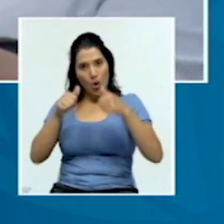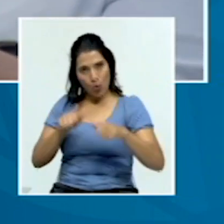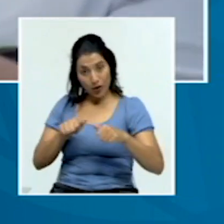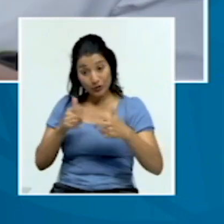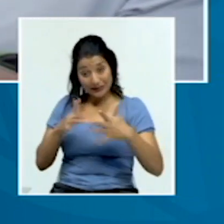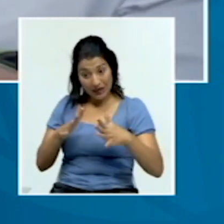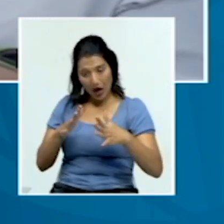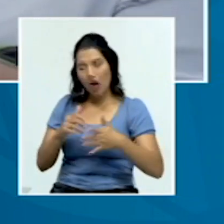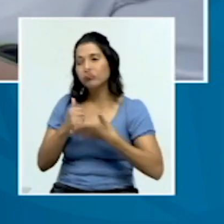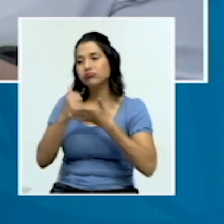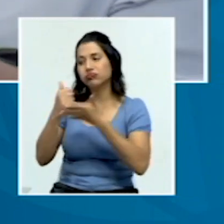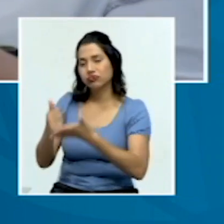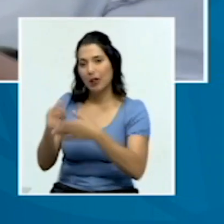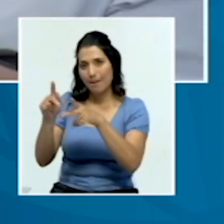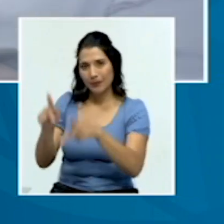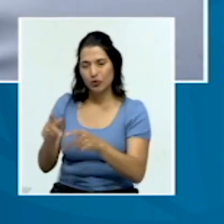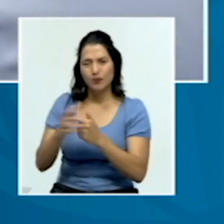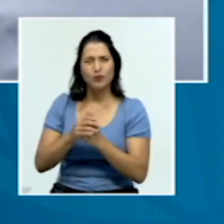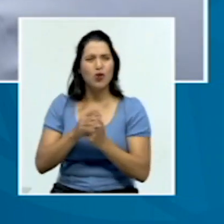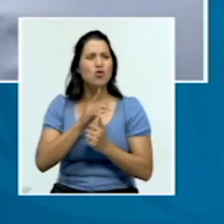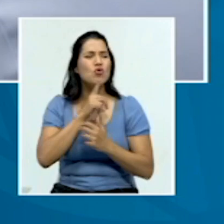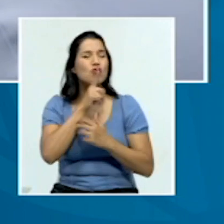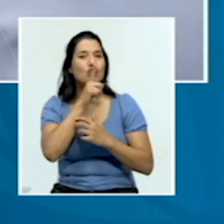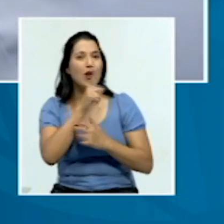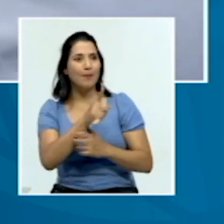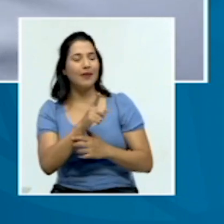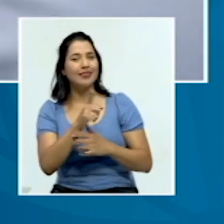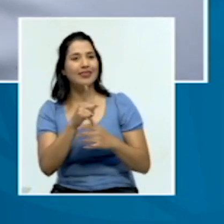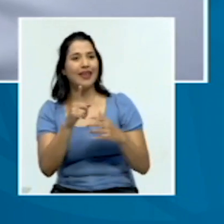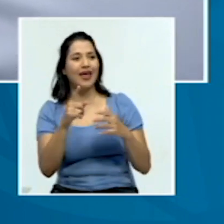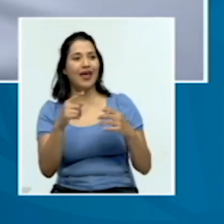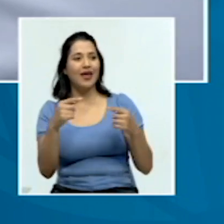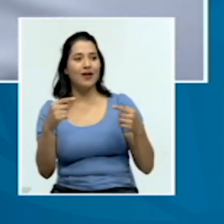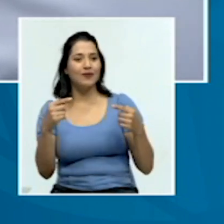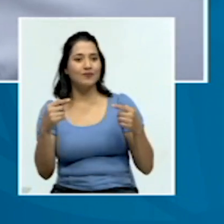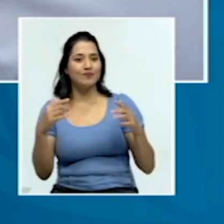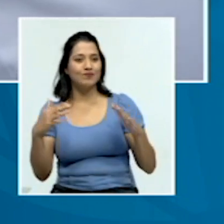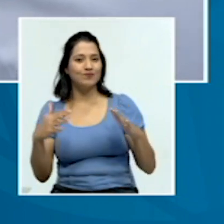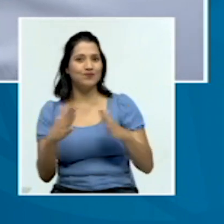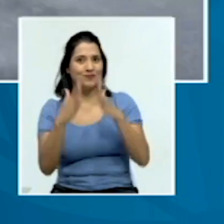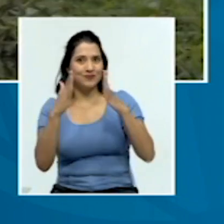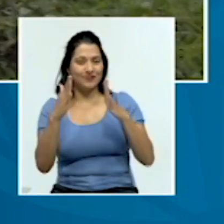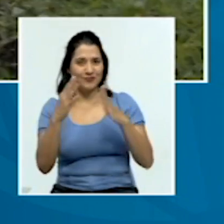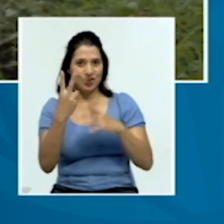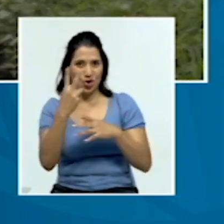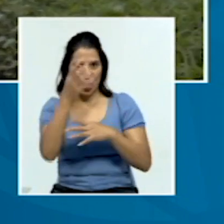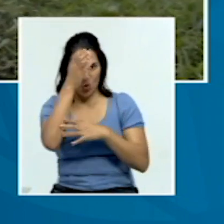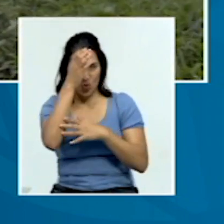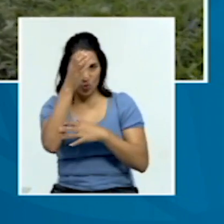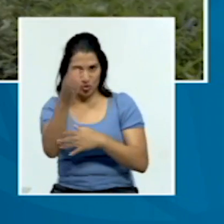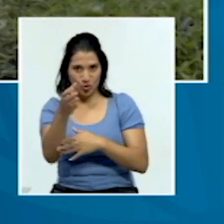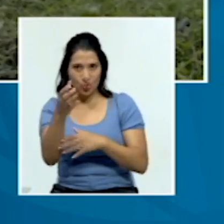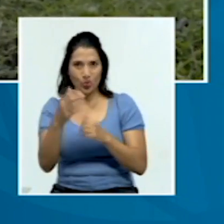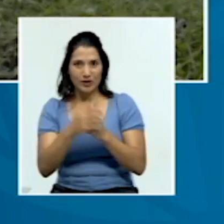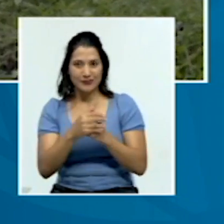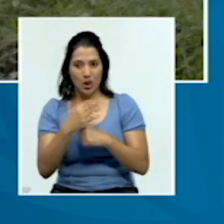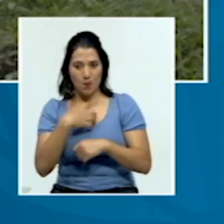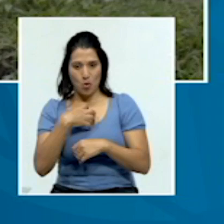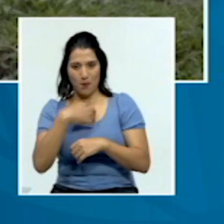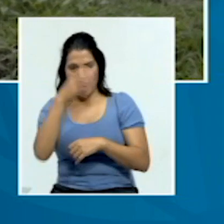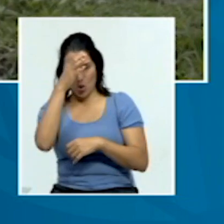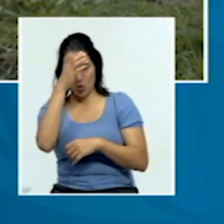realidad, el shock cultural al encontrarse la cultura hispánica, la cultura nuestra